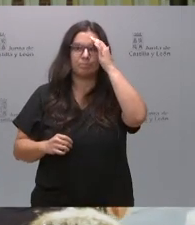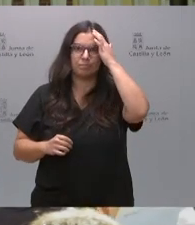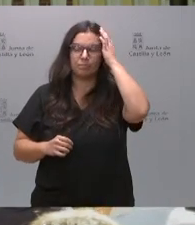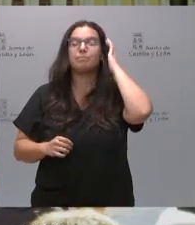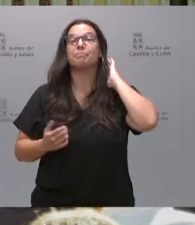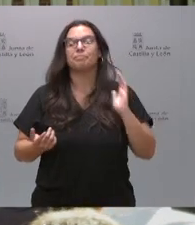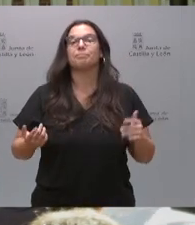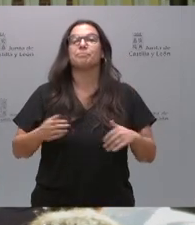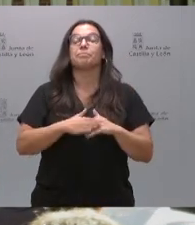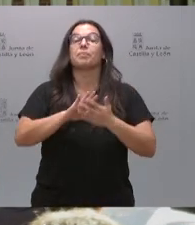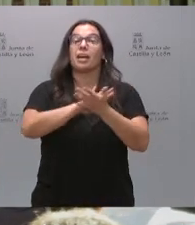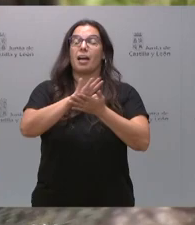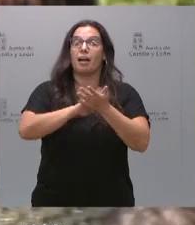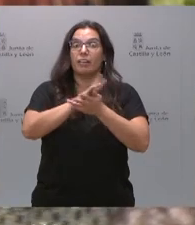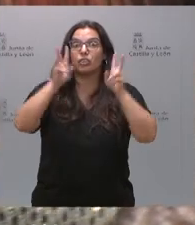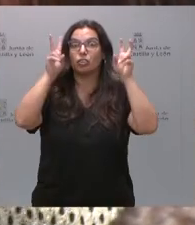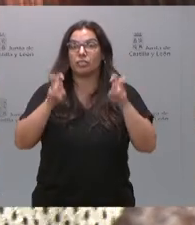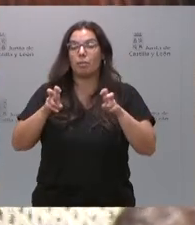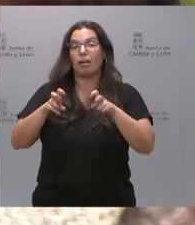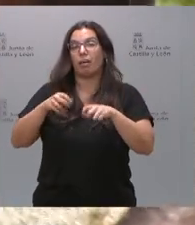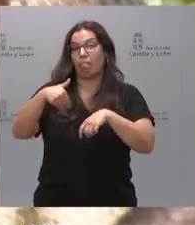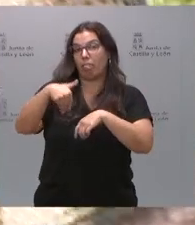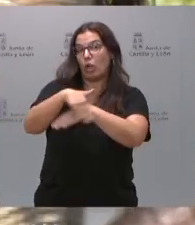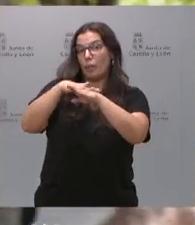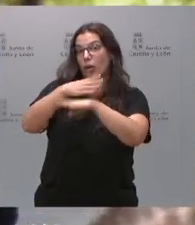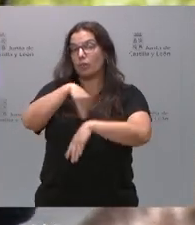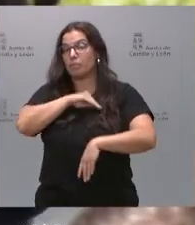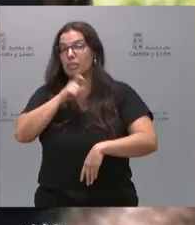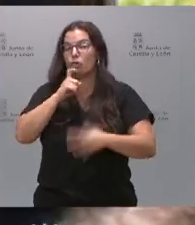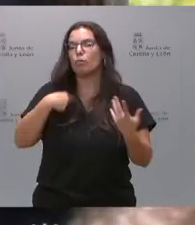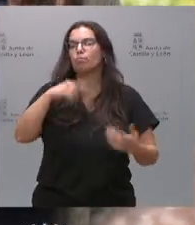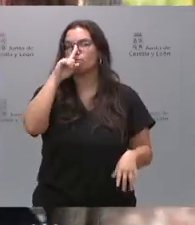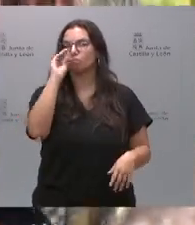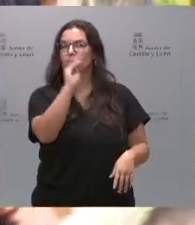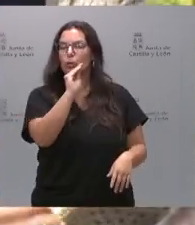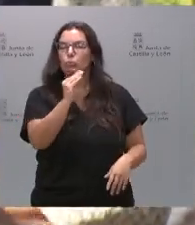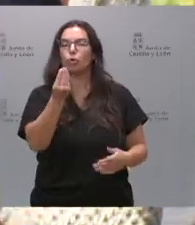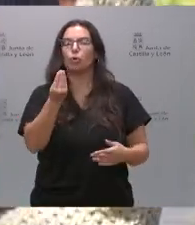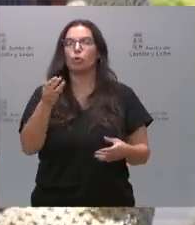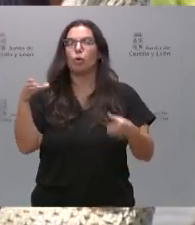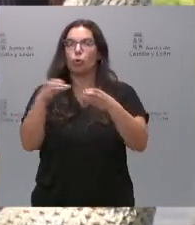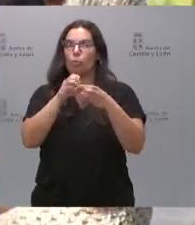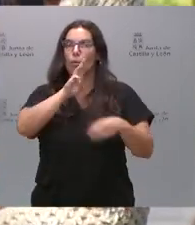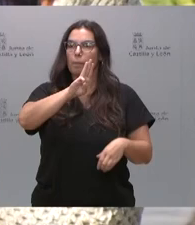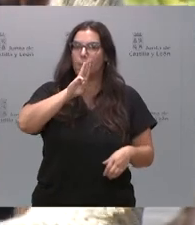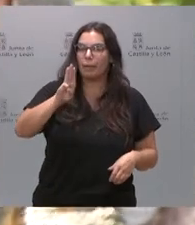Ya que estamos hablando de la gobernabilidad de España, quería preguntarle qué le parecería a usted un acercamiento de su partido a Junts.